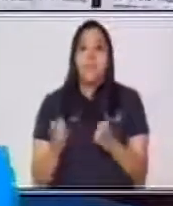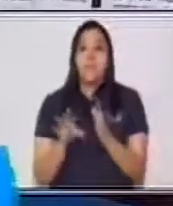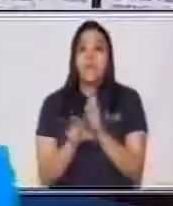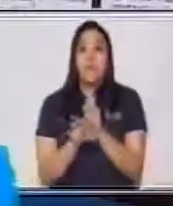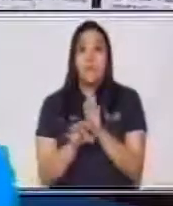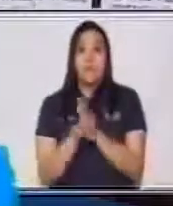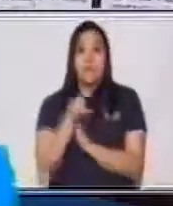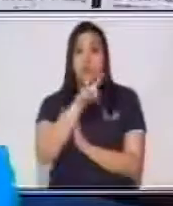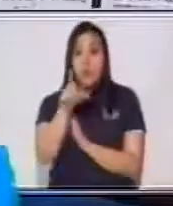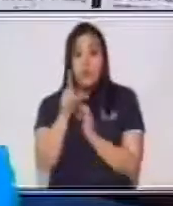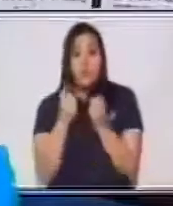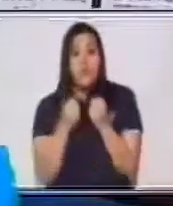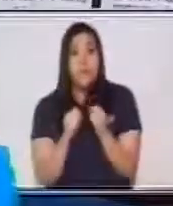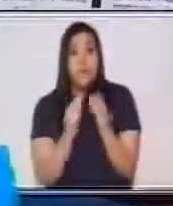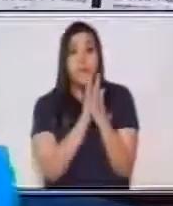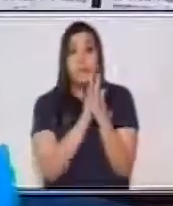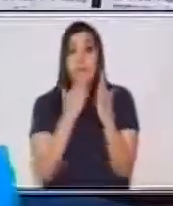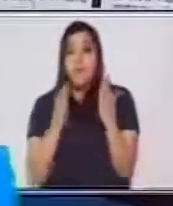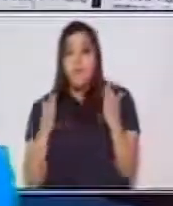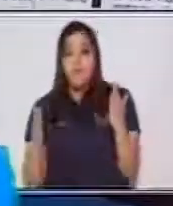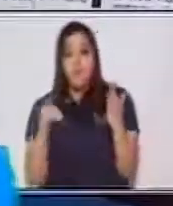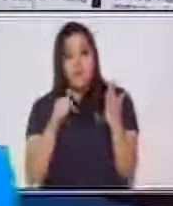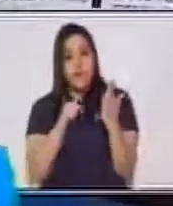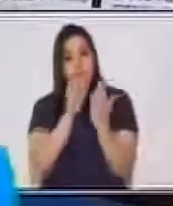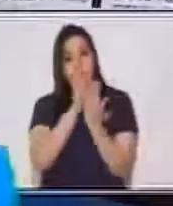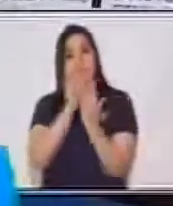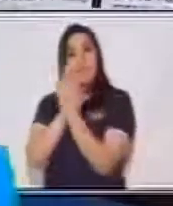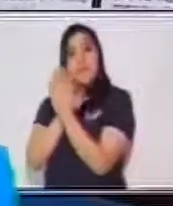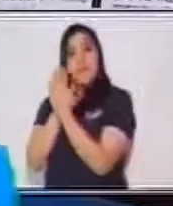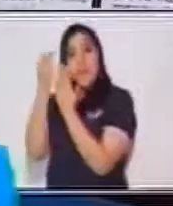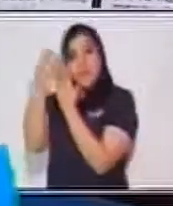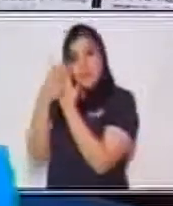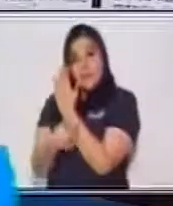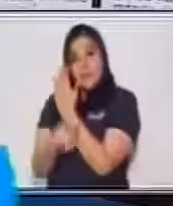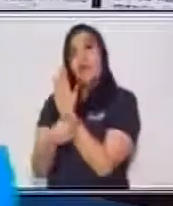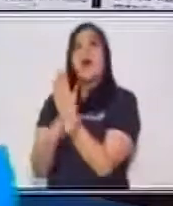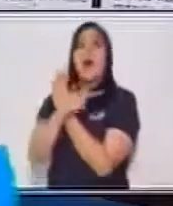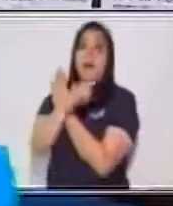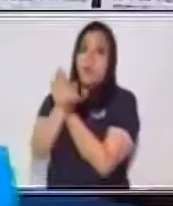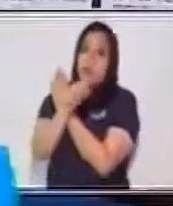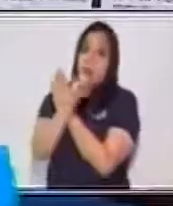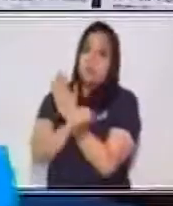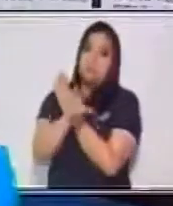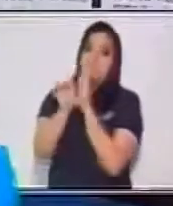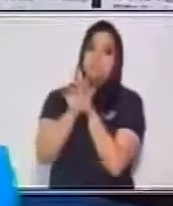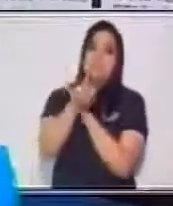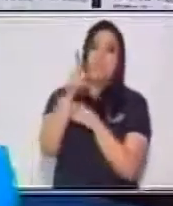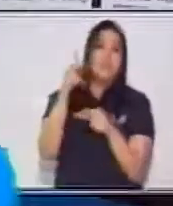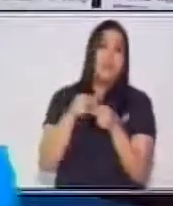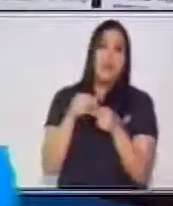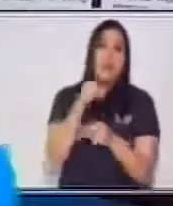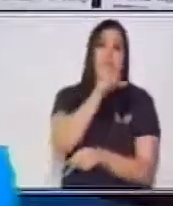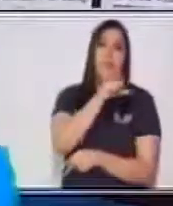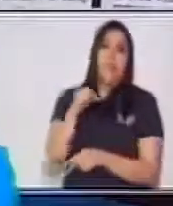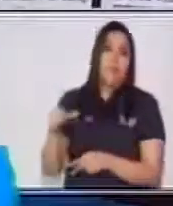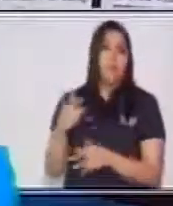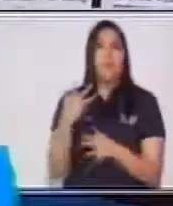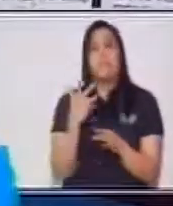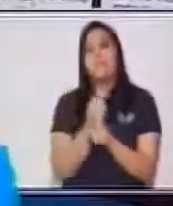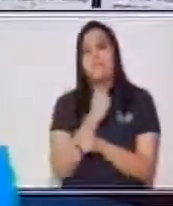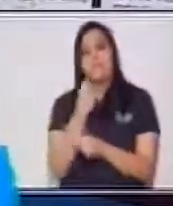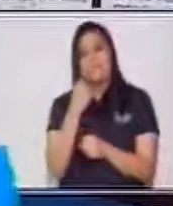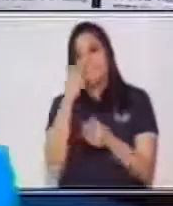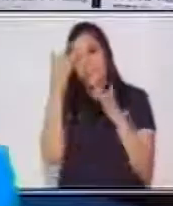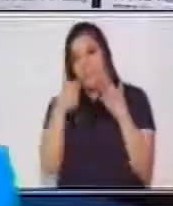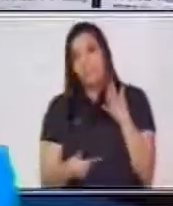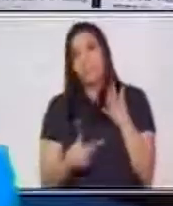vas a elaborar un trifoliar, fuera en la parte del cierre, donde tú coloques tus datos personales. Las cuatro